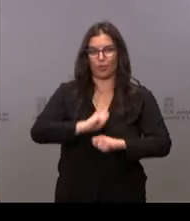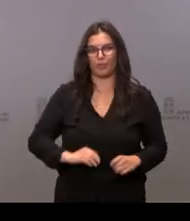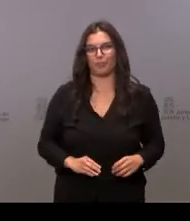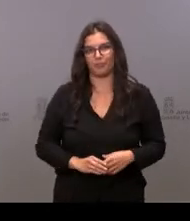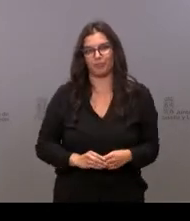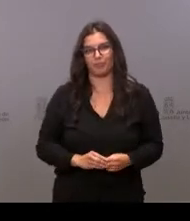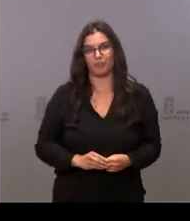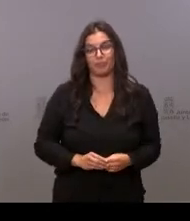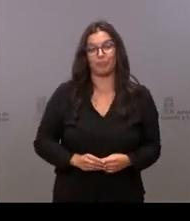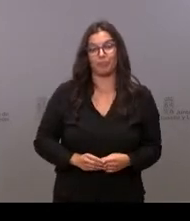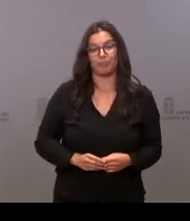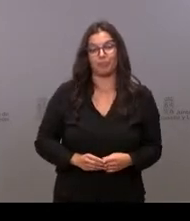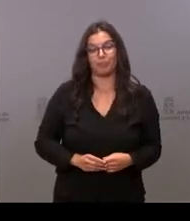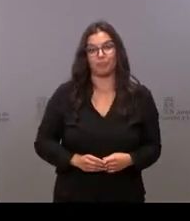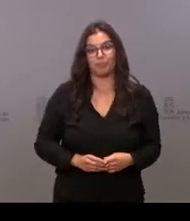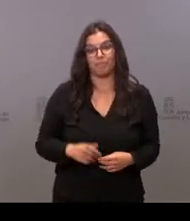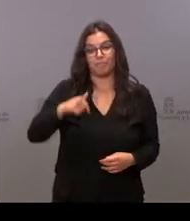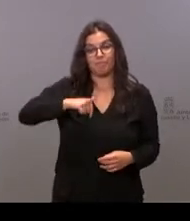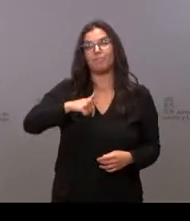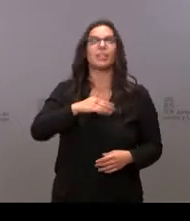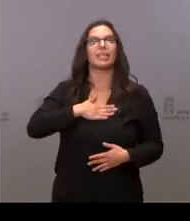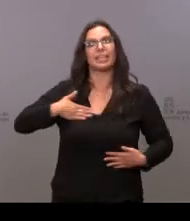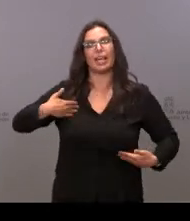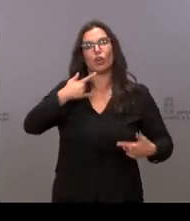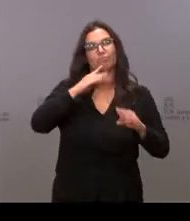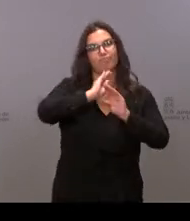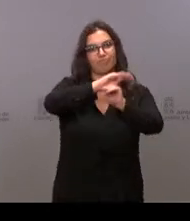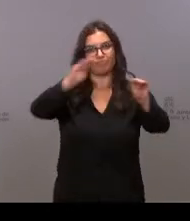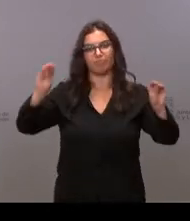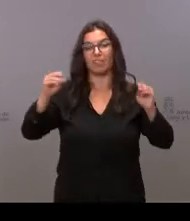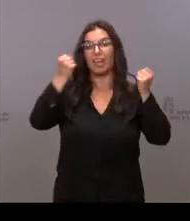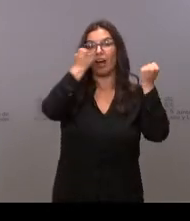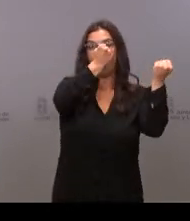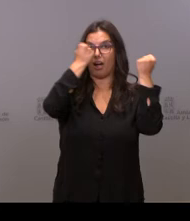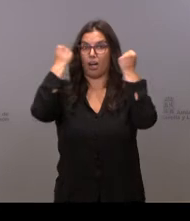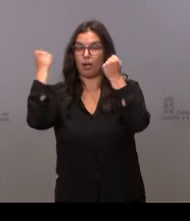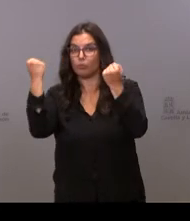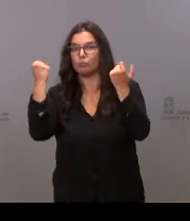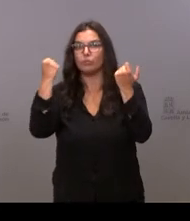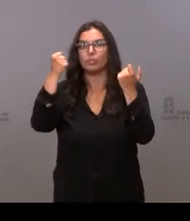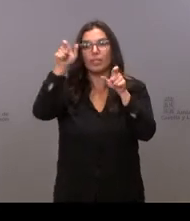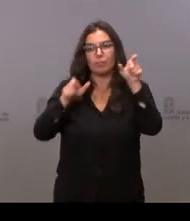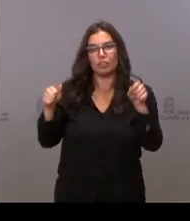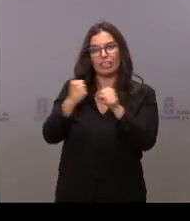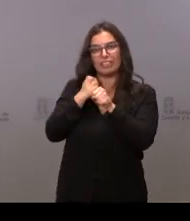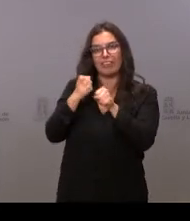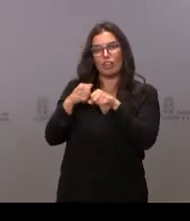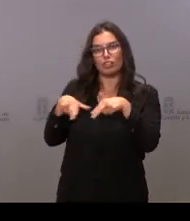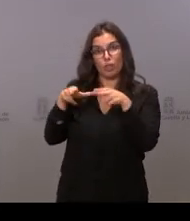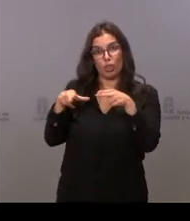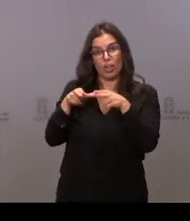Desde aquí, quiero hacer un llamamiento a las autoridades y a los trabajadores sociales